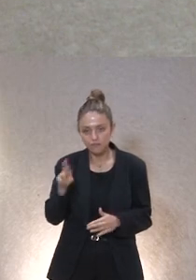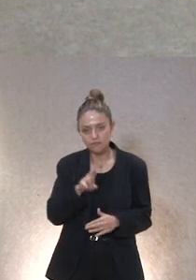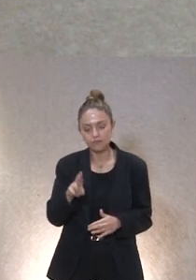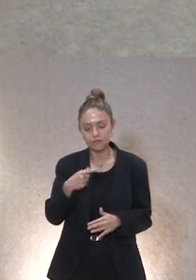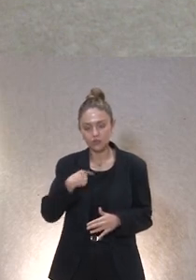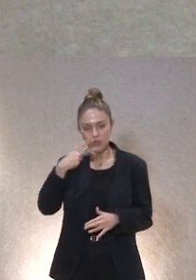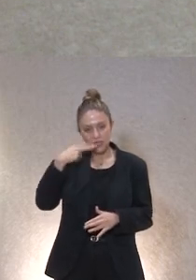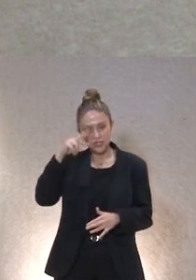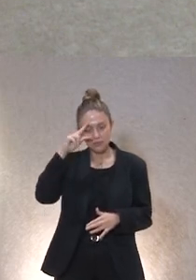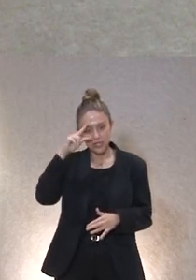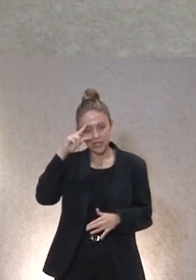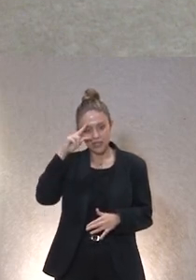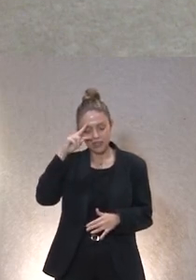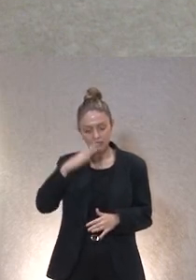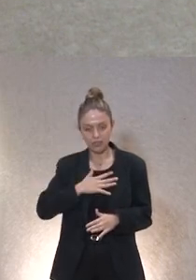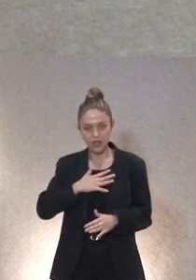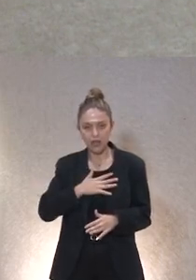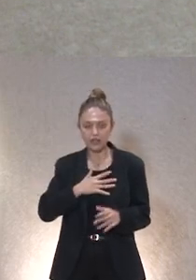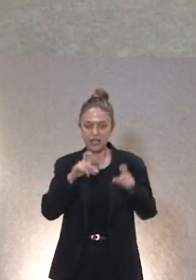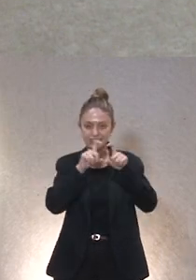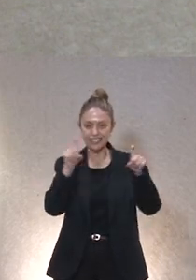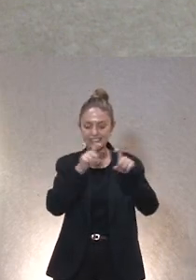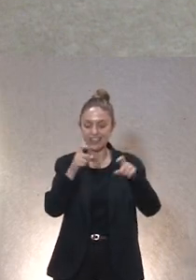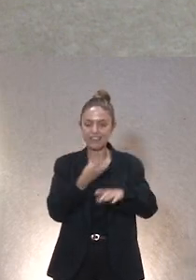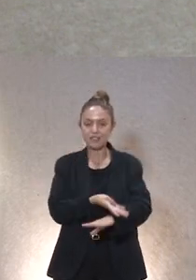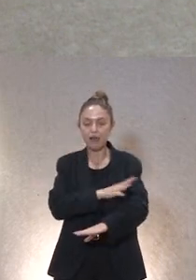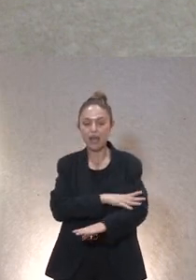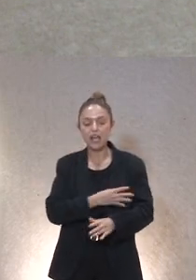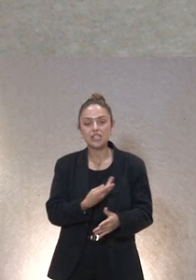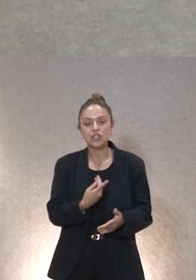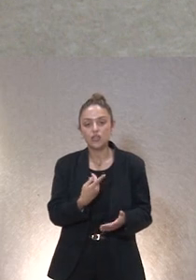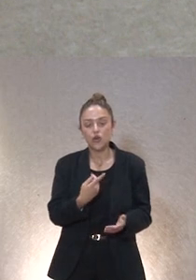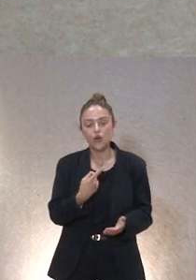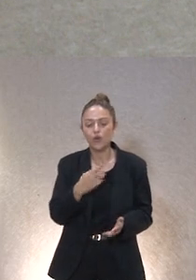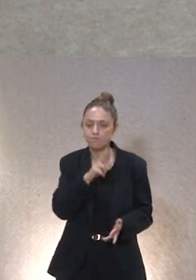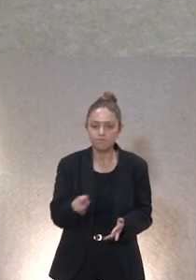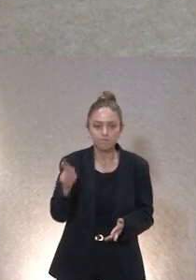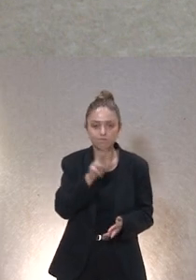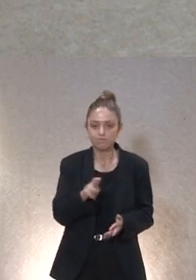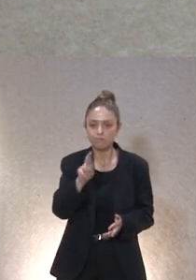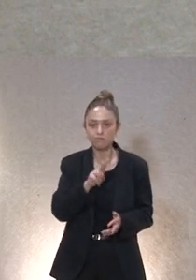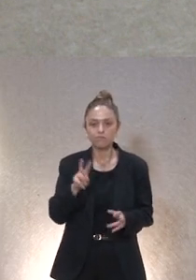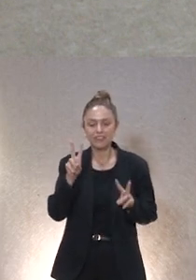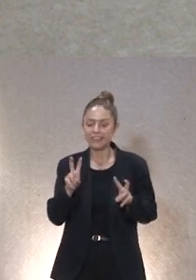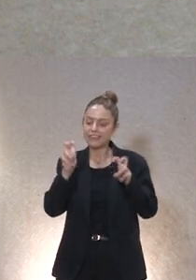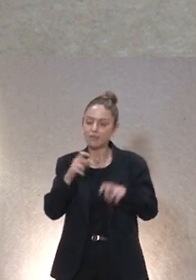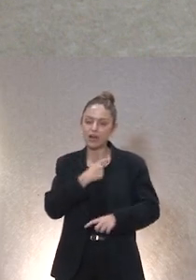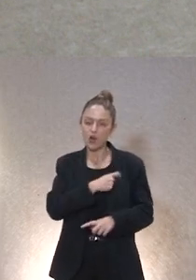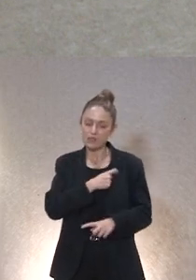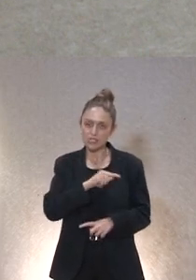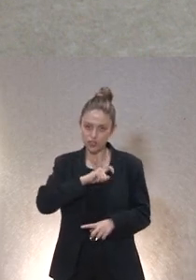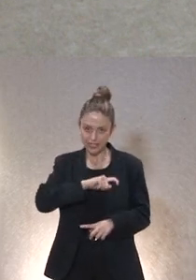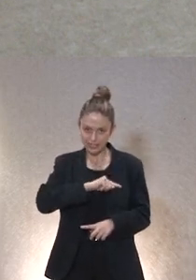experiencia que tenemos las entidades de ahí de Baleares incidiría mucho en esa creación de comisiones de ética en esa